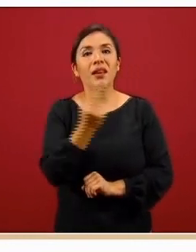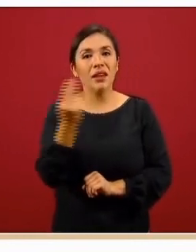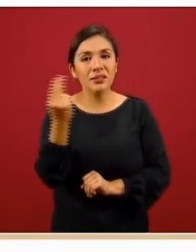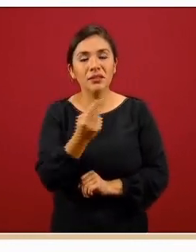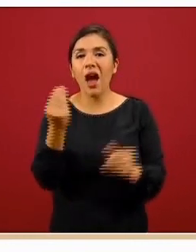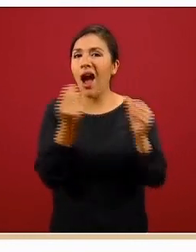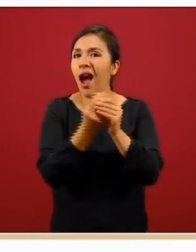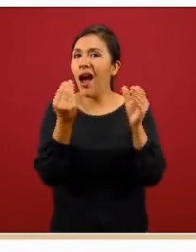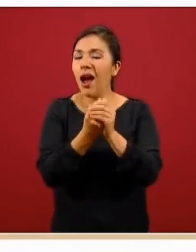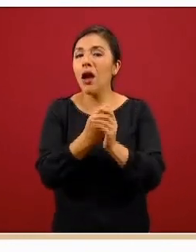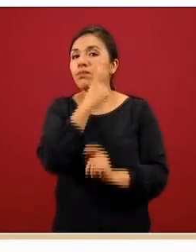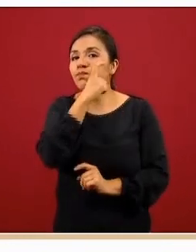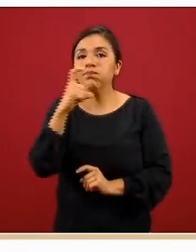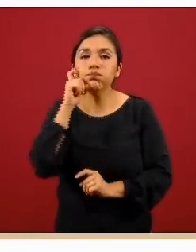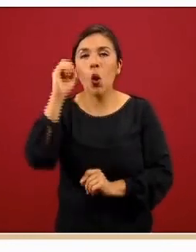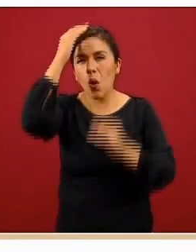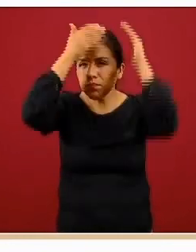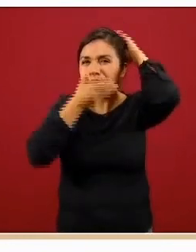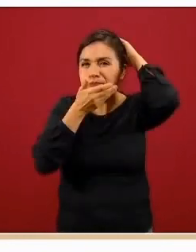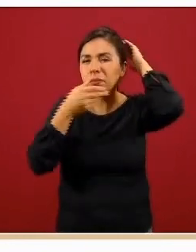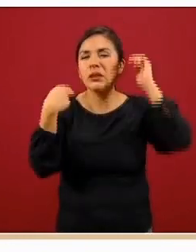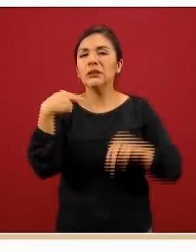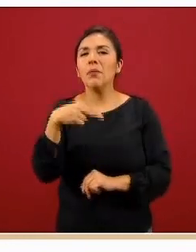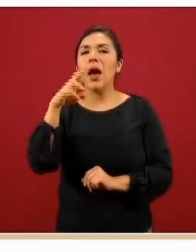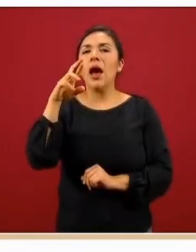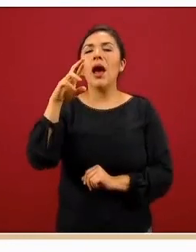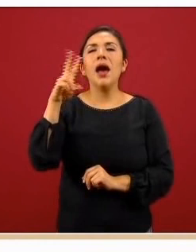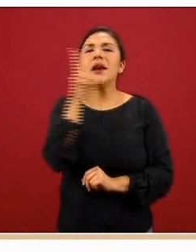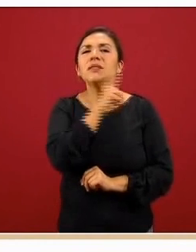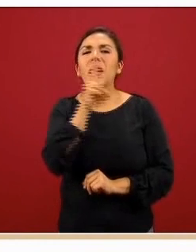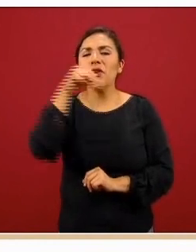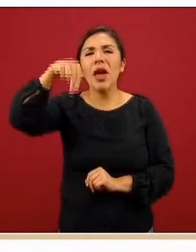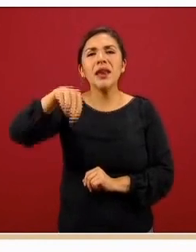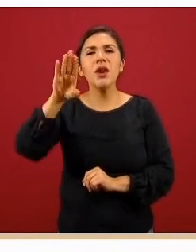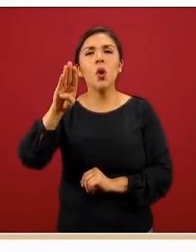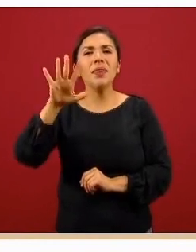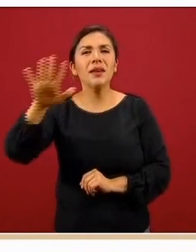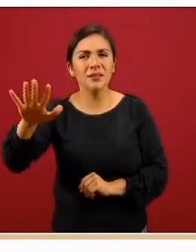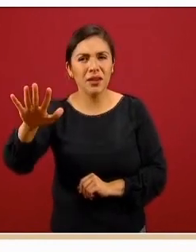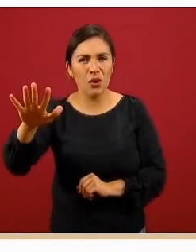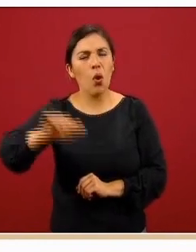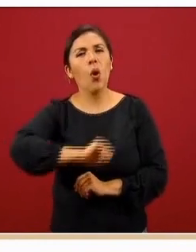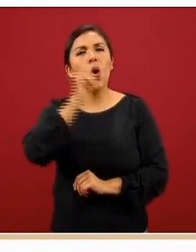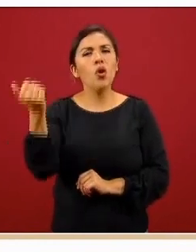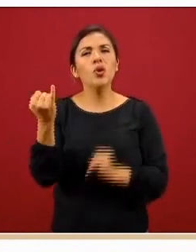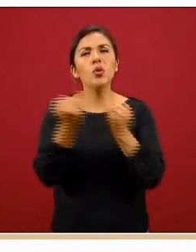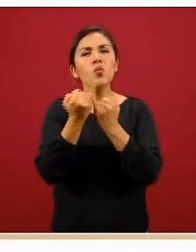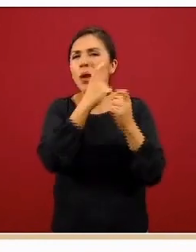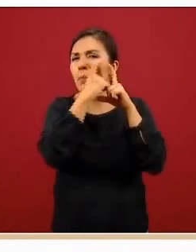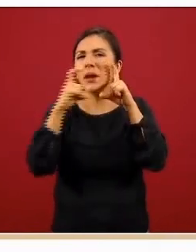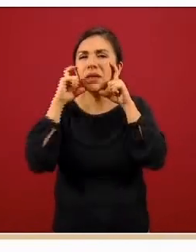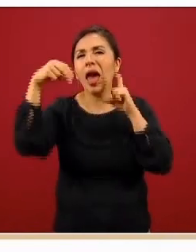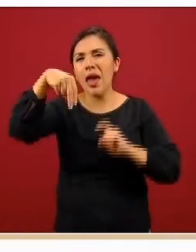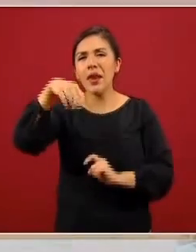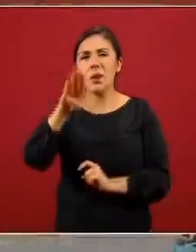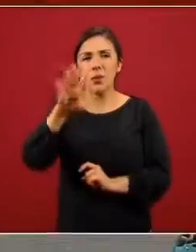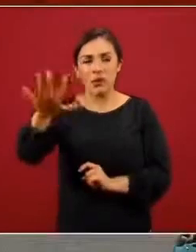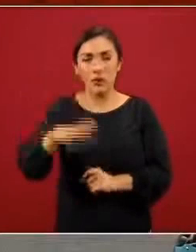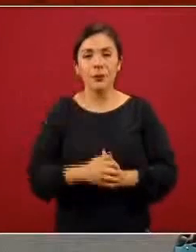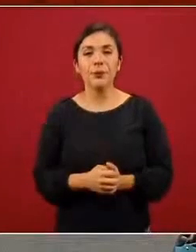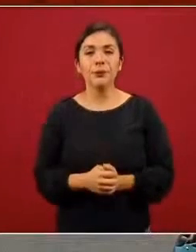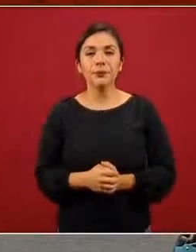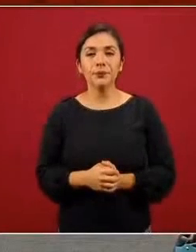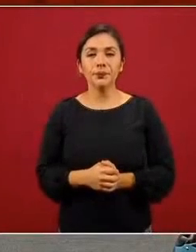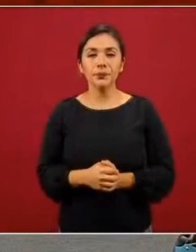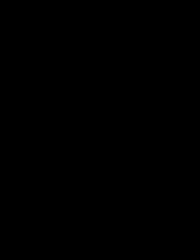tipo específico de mascarilla que se conoce como respirador en el 95 o mascarilla también en el 95 si me pasa